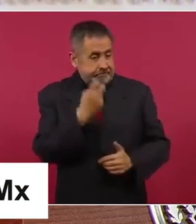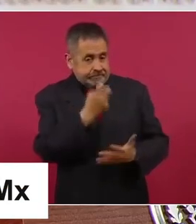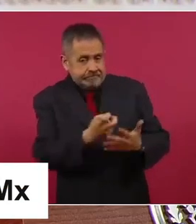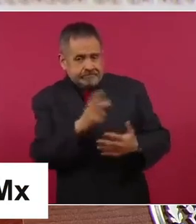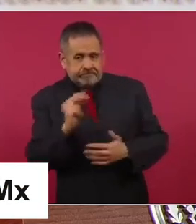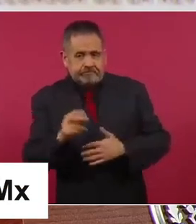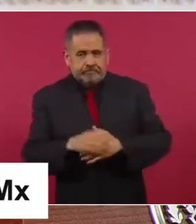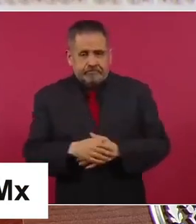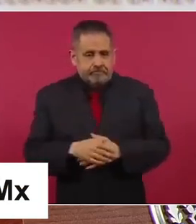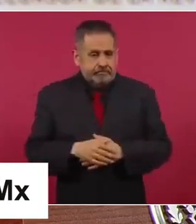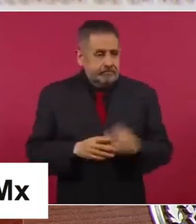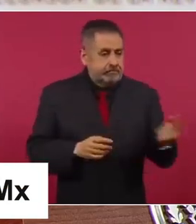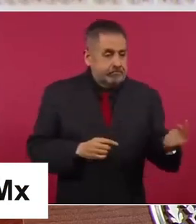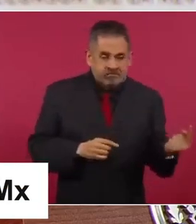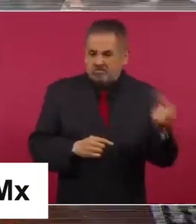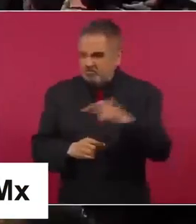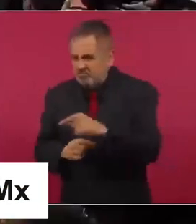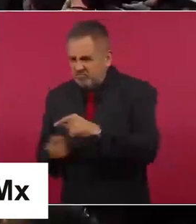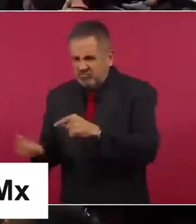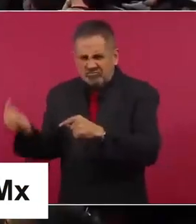pero no enfrascarse